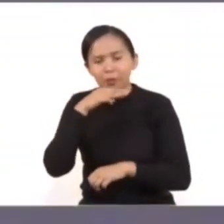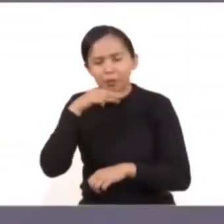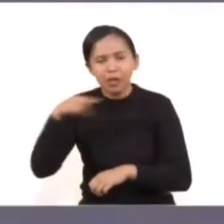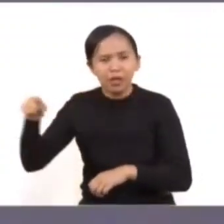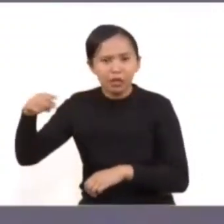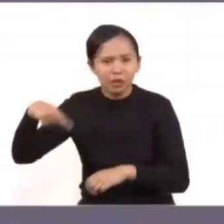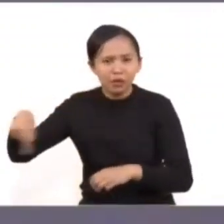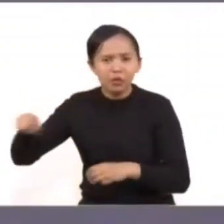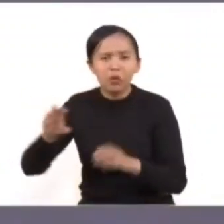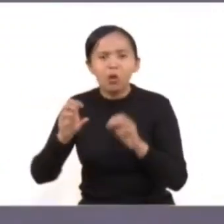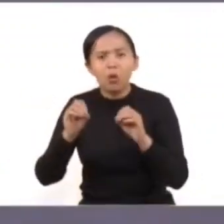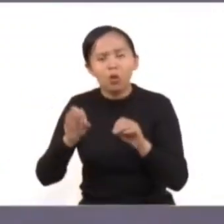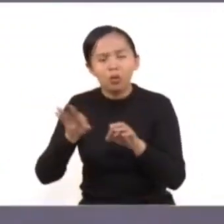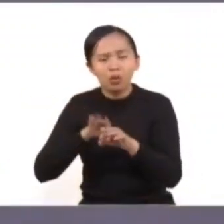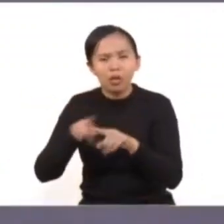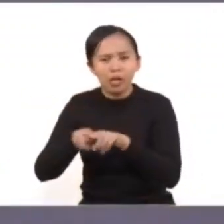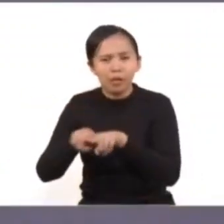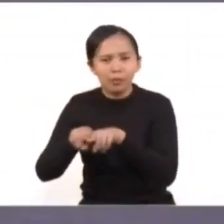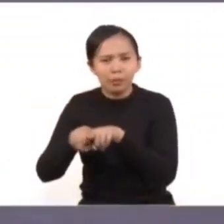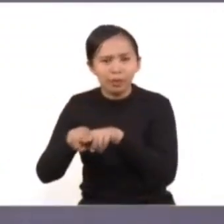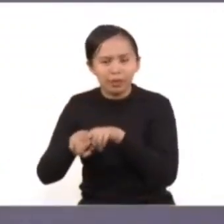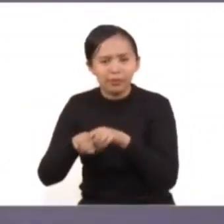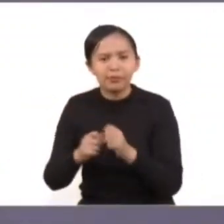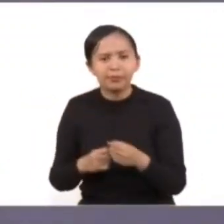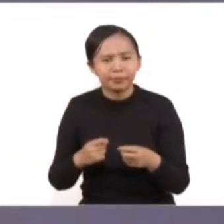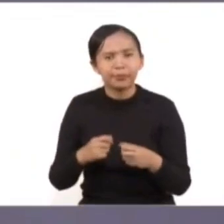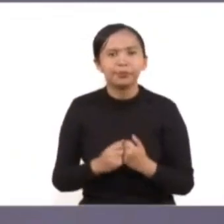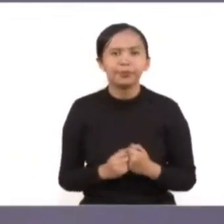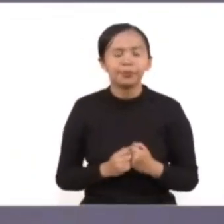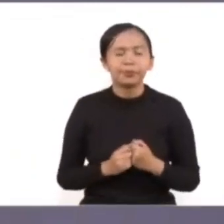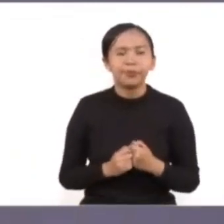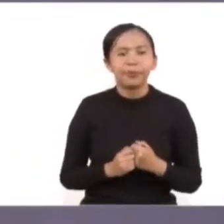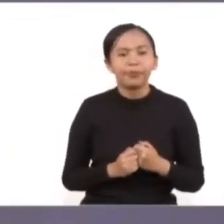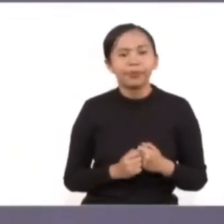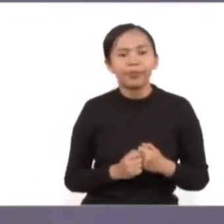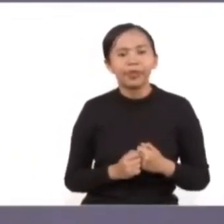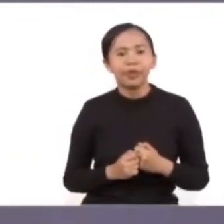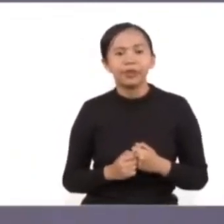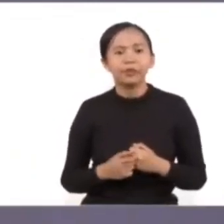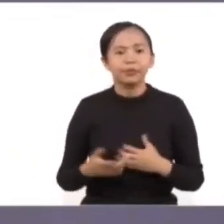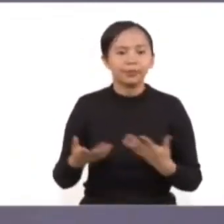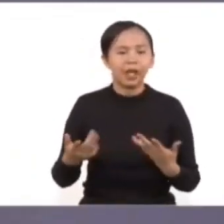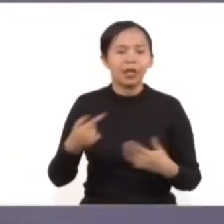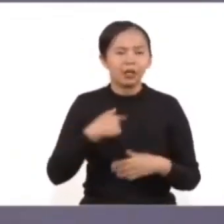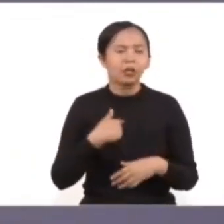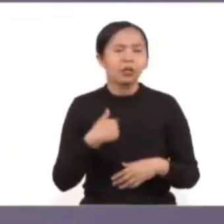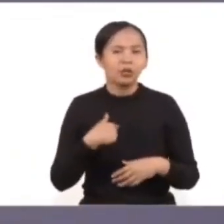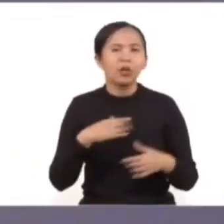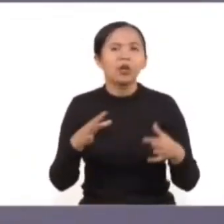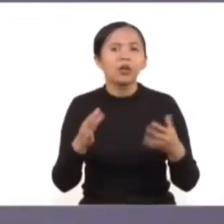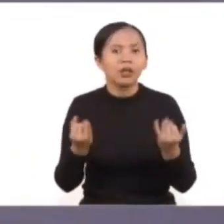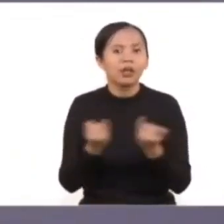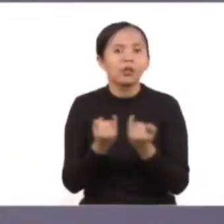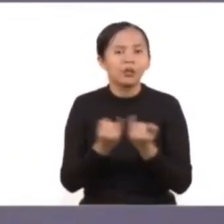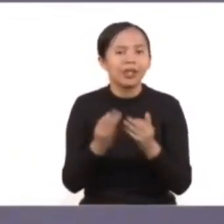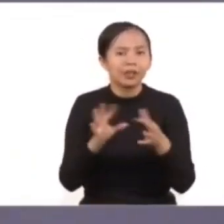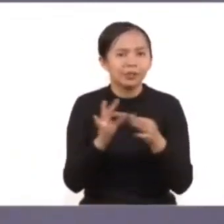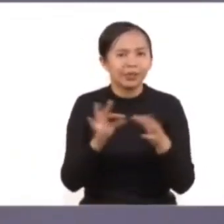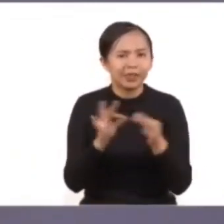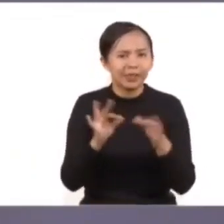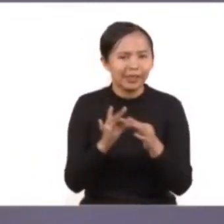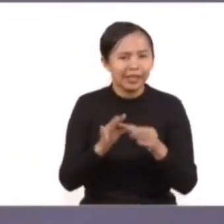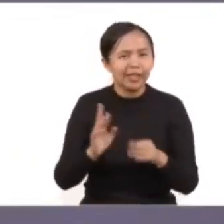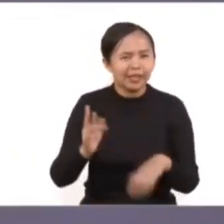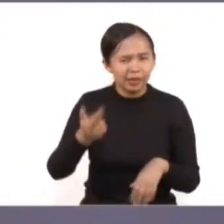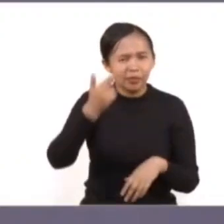madres y hermanos o hermanas. Hago mención especial a la medida correspondiente a la desocupación inmediata por parte